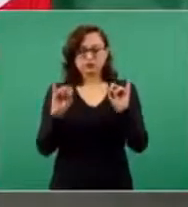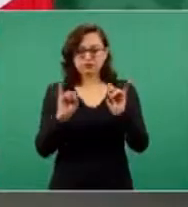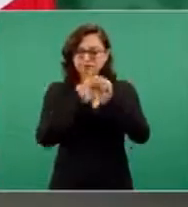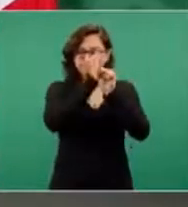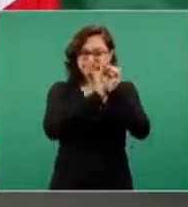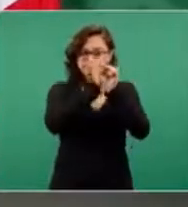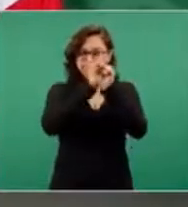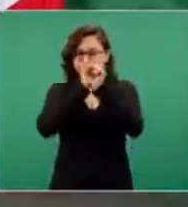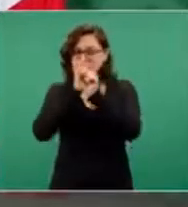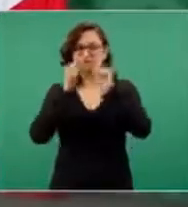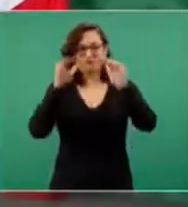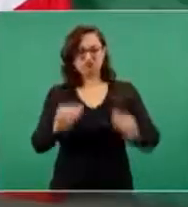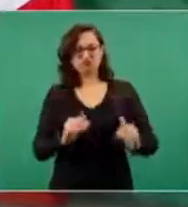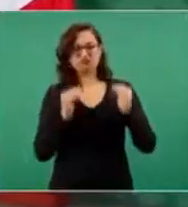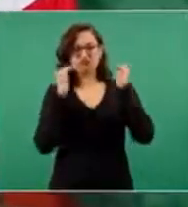investigación de este tipo.